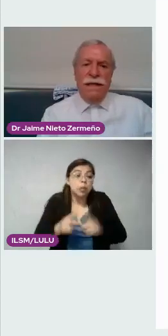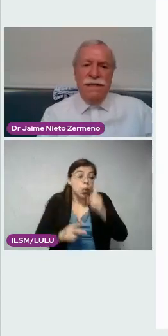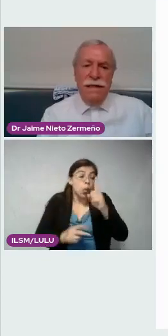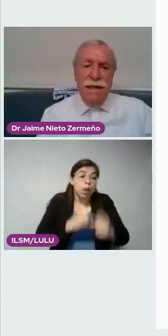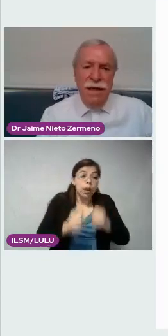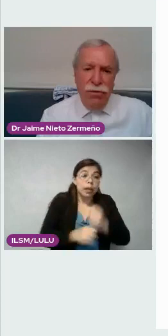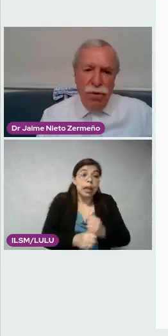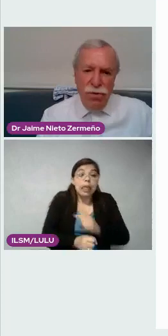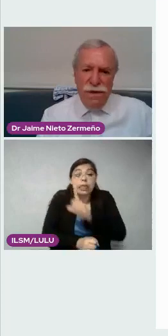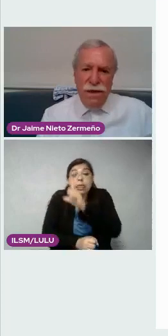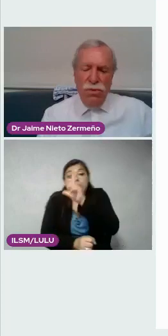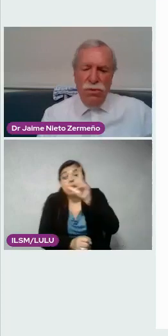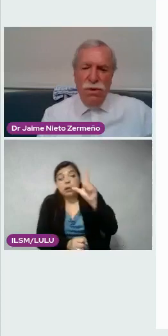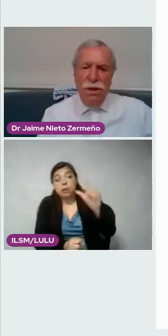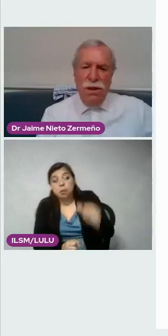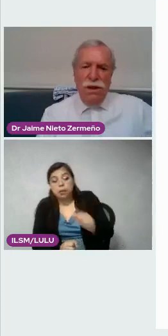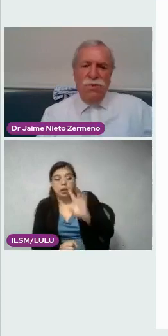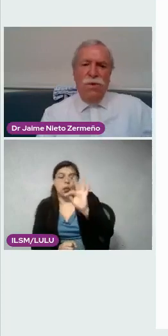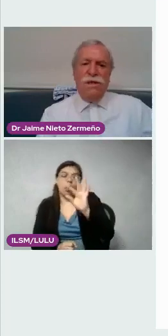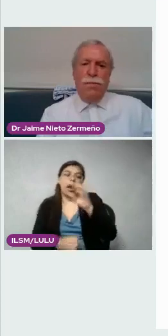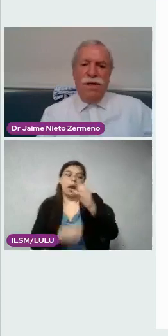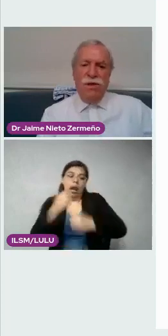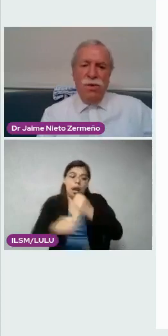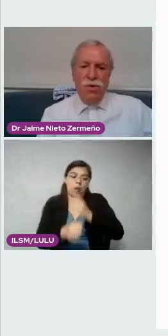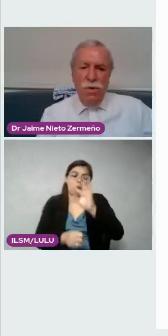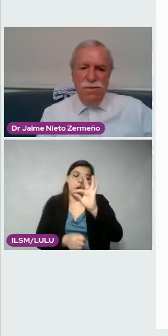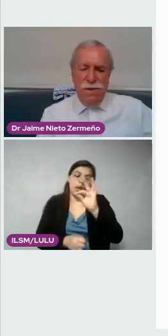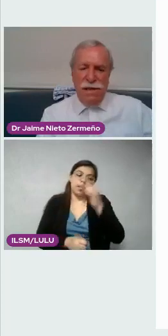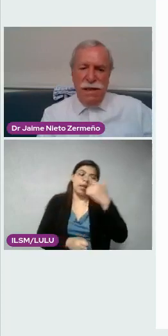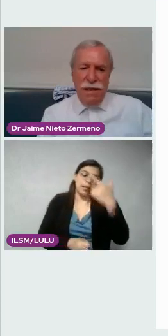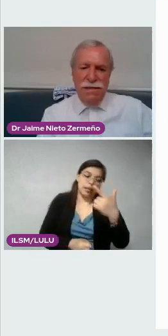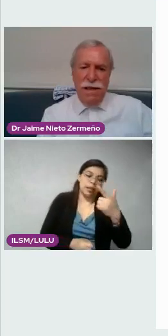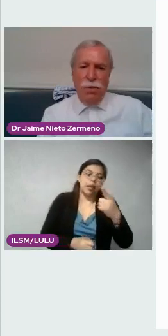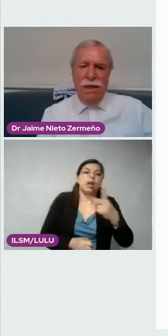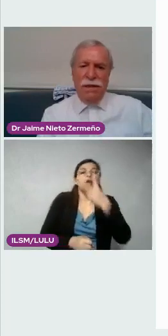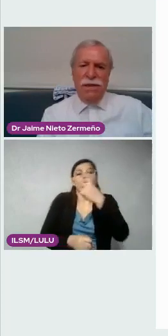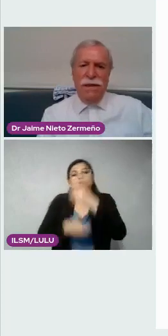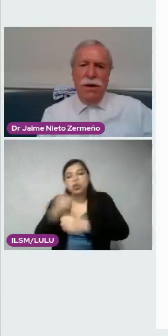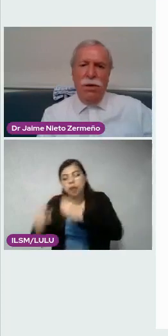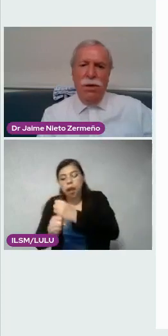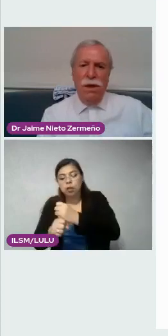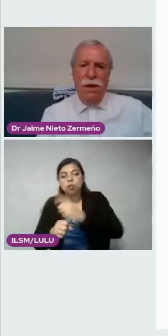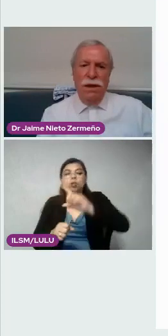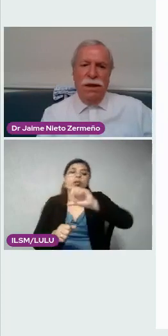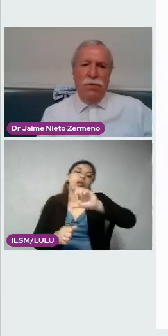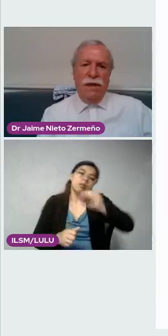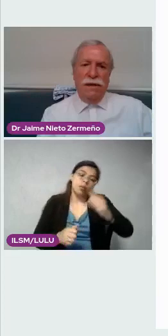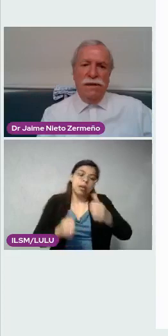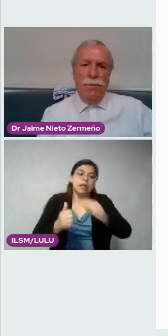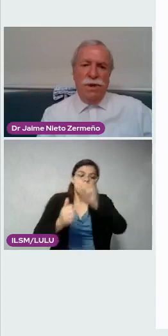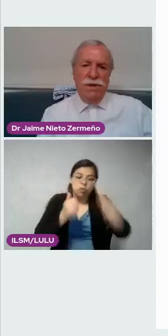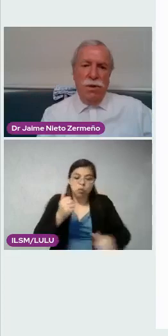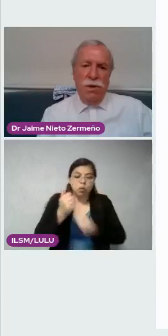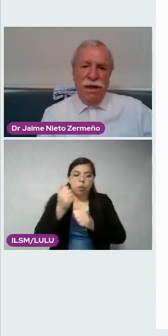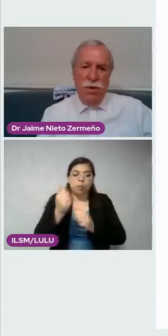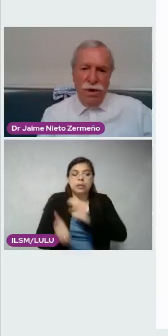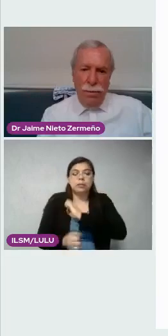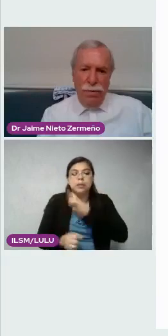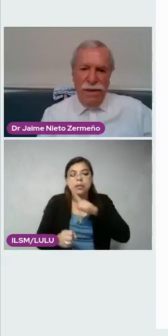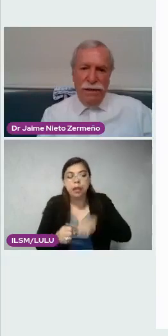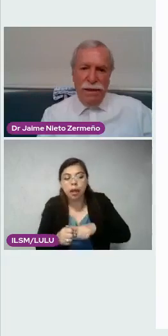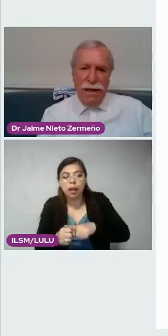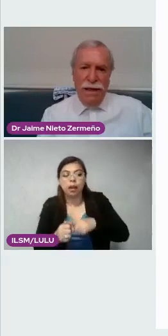en 47 ya fueron dos años, después aparecieron subespecialidades en el 45, en el 45 apareció